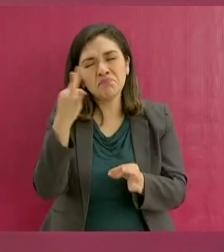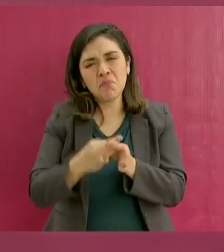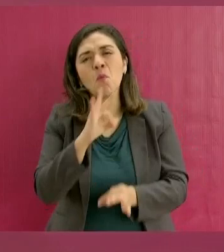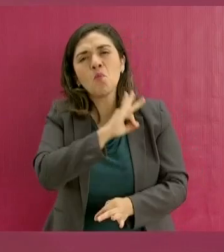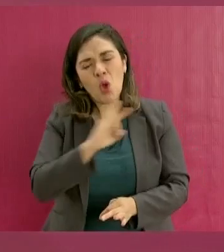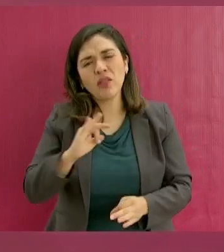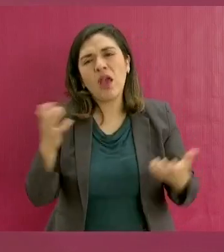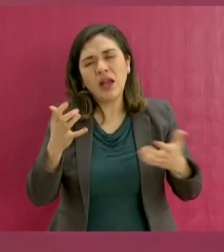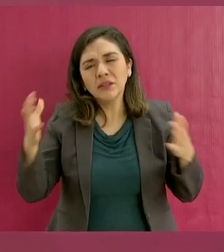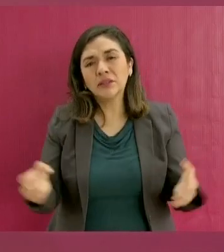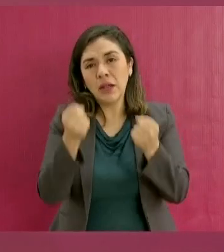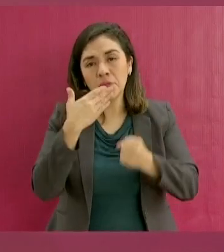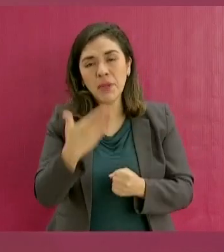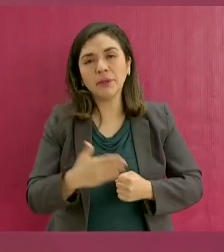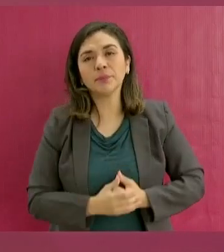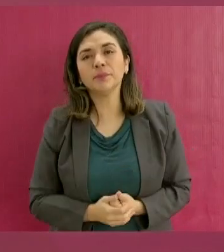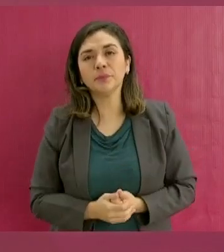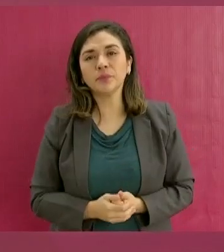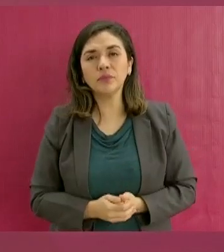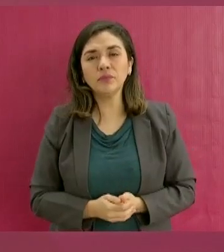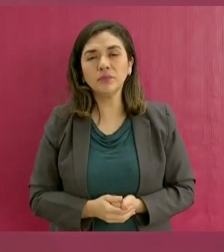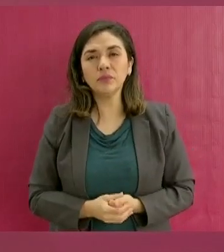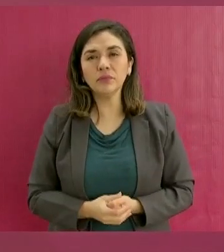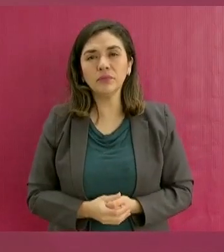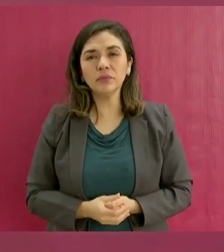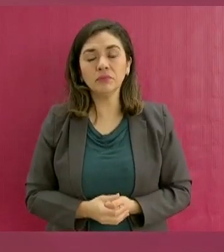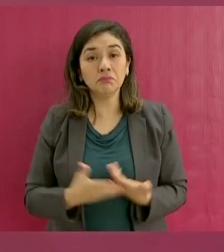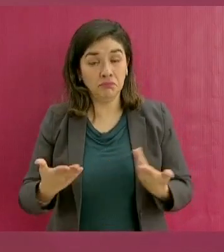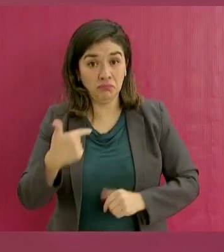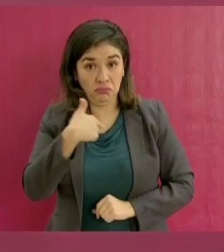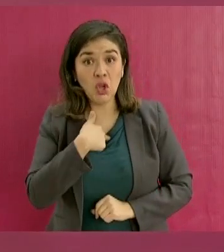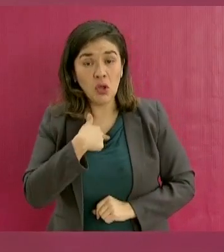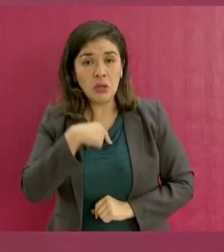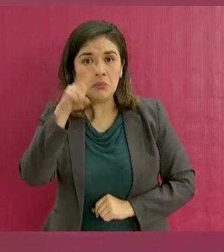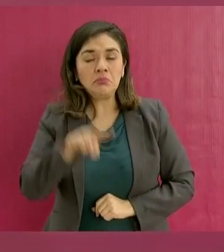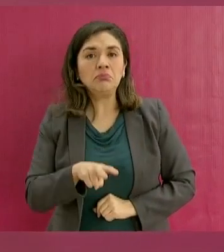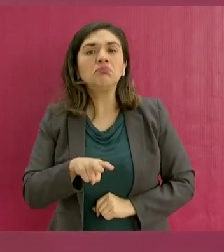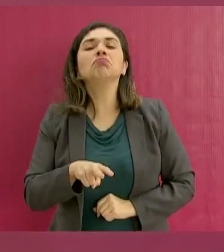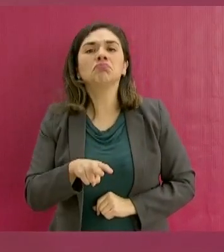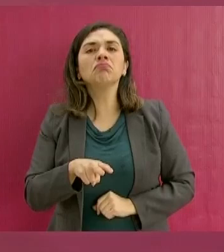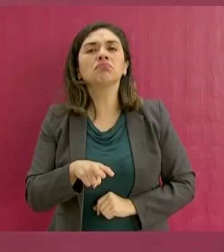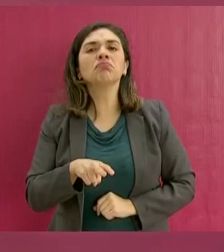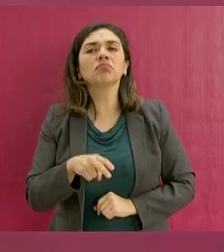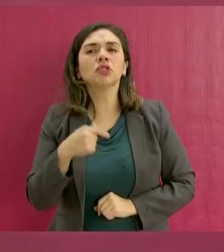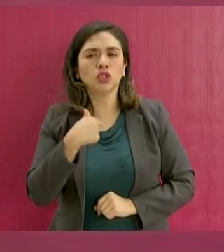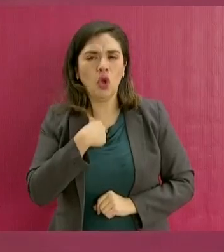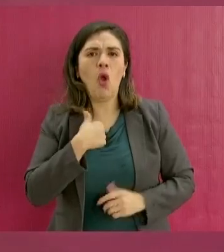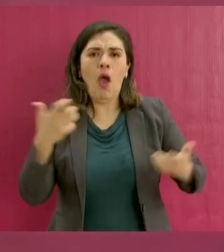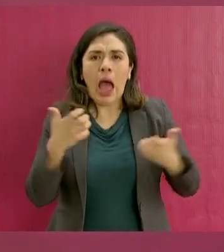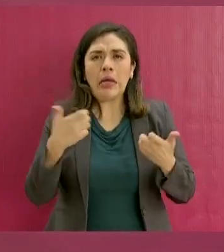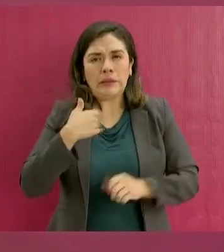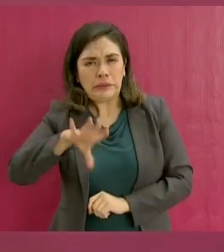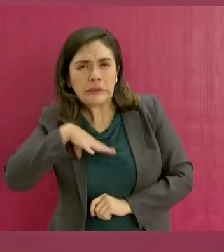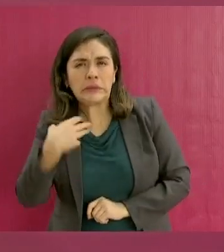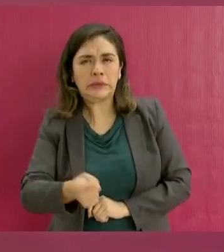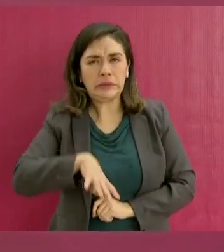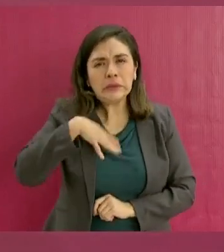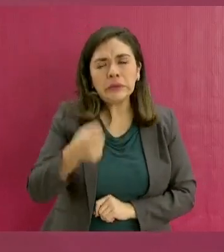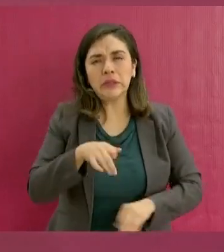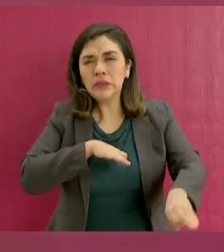Yo estoy la medida de lo posible porque